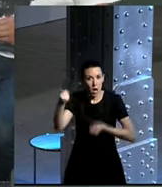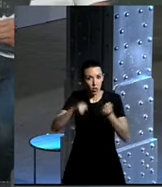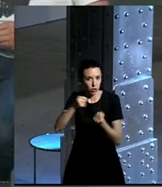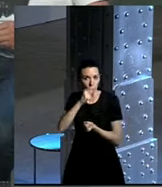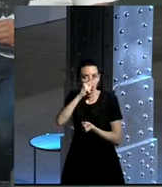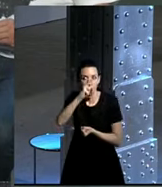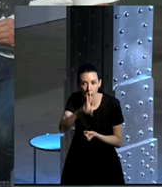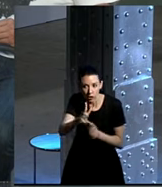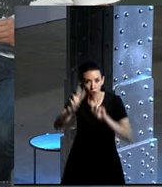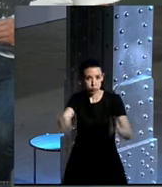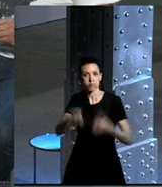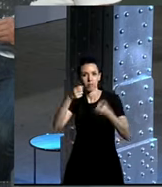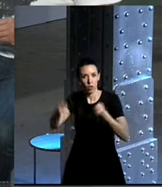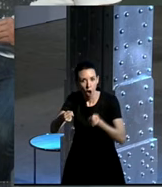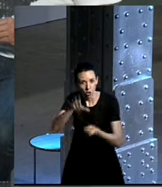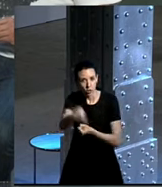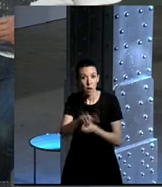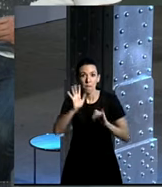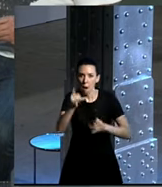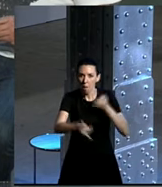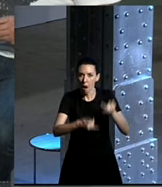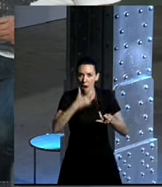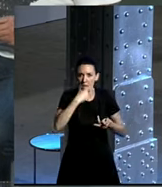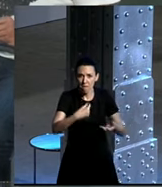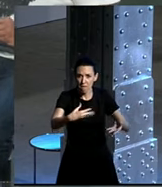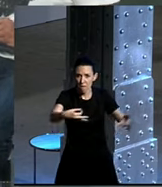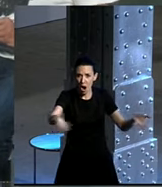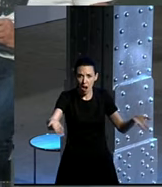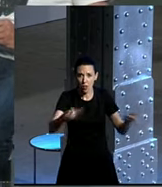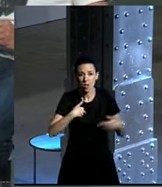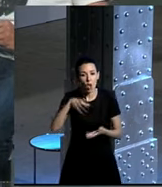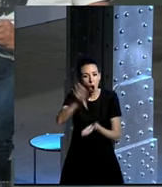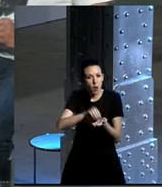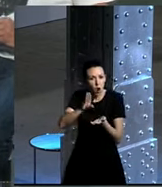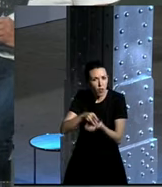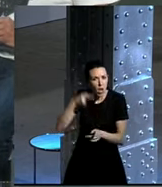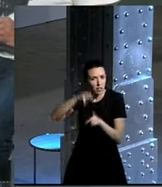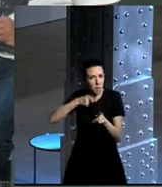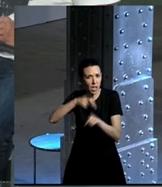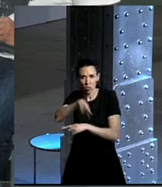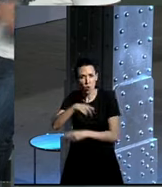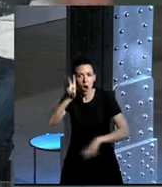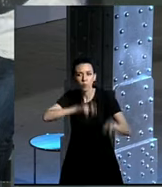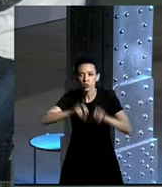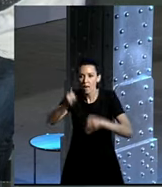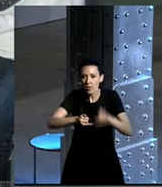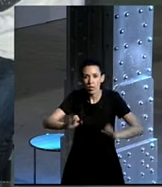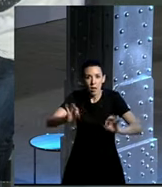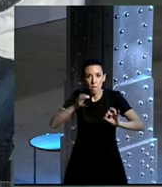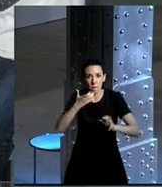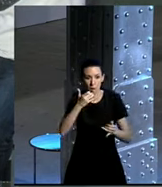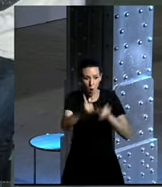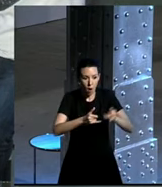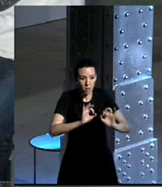años. Y sin embargo, una bicicleta es un objeto sencillo al que le tienes simpatía. No coleccionistas, no sois maniáticos, no buscáis una bici especial, es ejemplar de